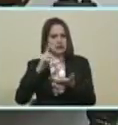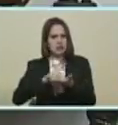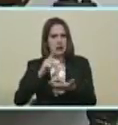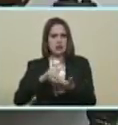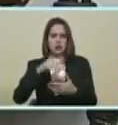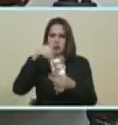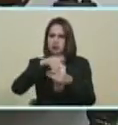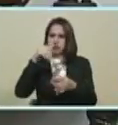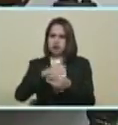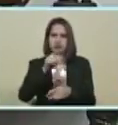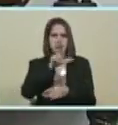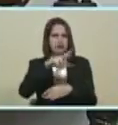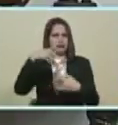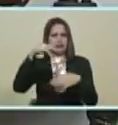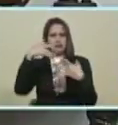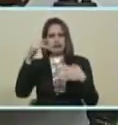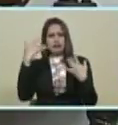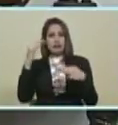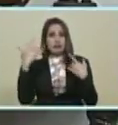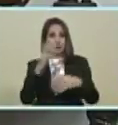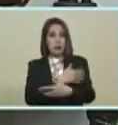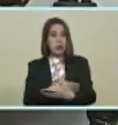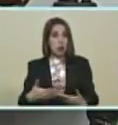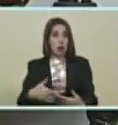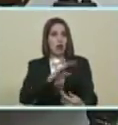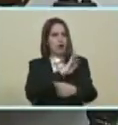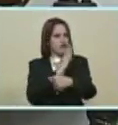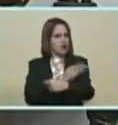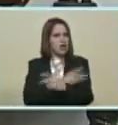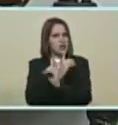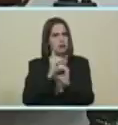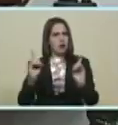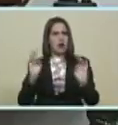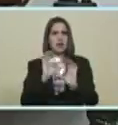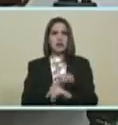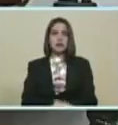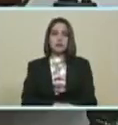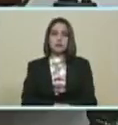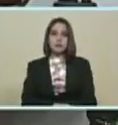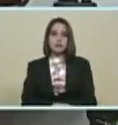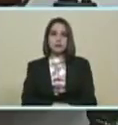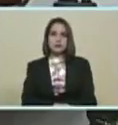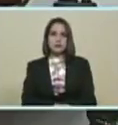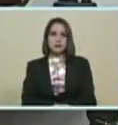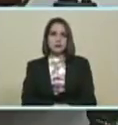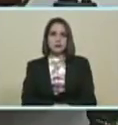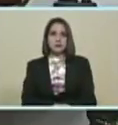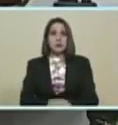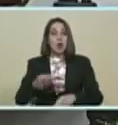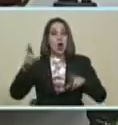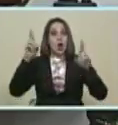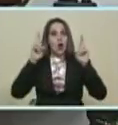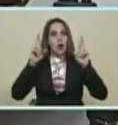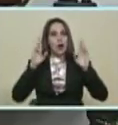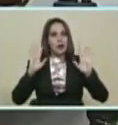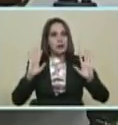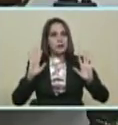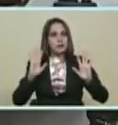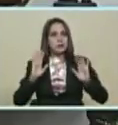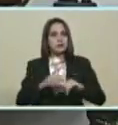...que hubieran votado... ...tres, cuatro, cinco millones... ...porque así se fortalece... ...la democracia... ...ojalá...